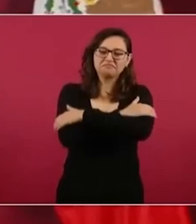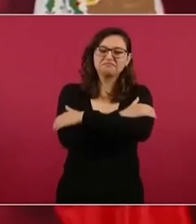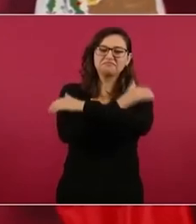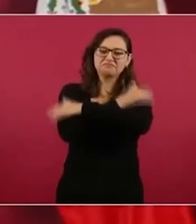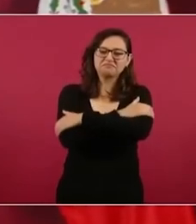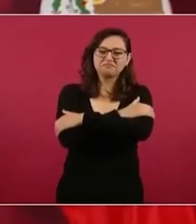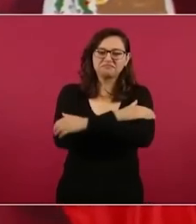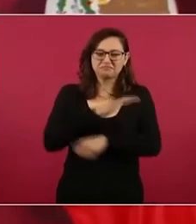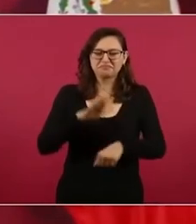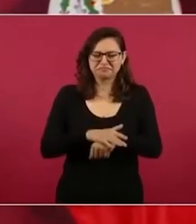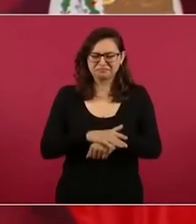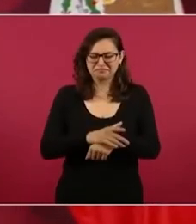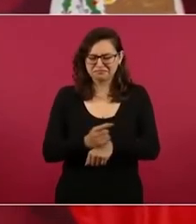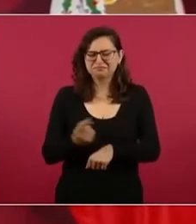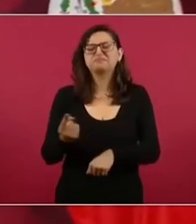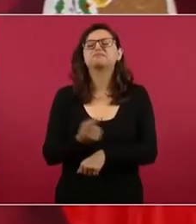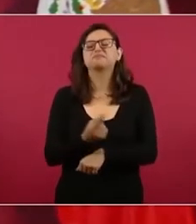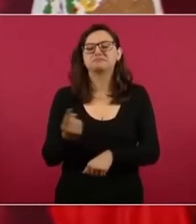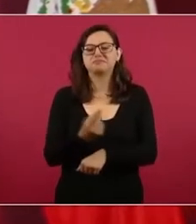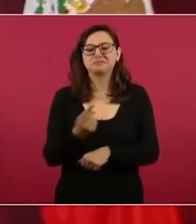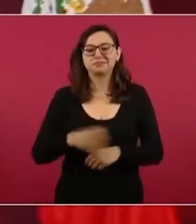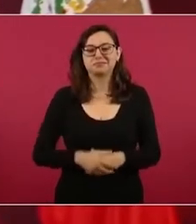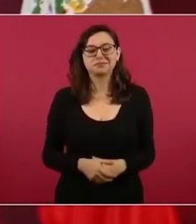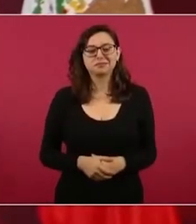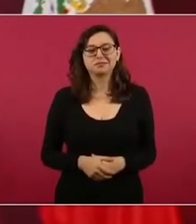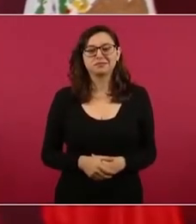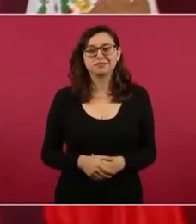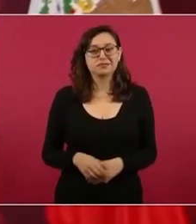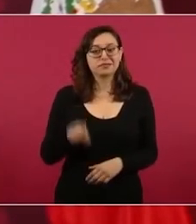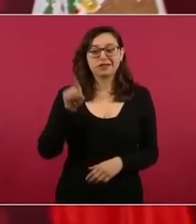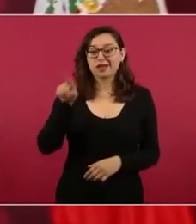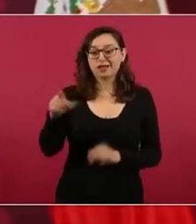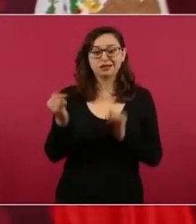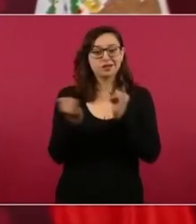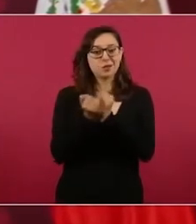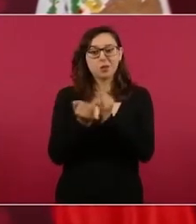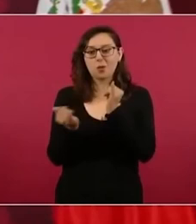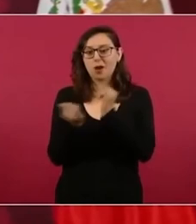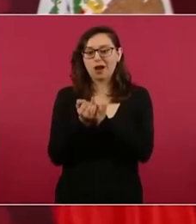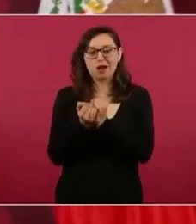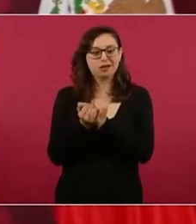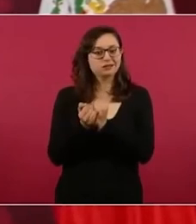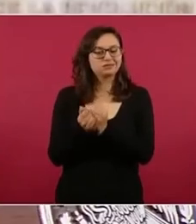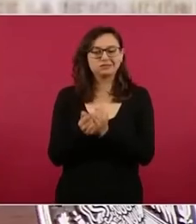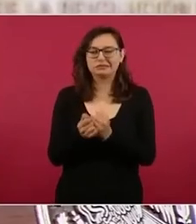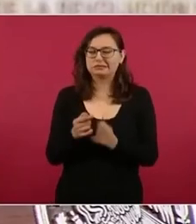porque está enfrentando una guerra sucia